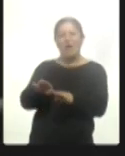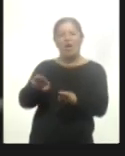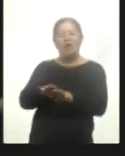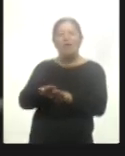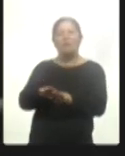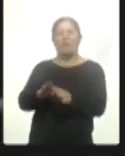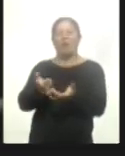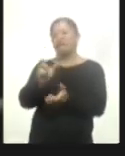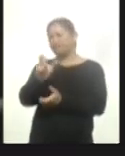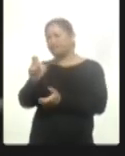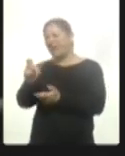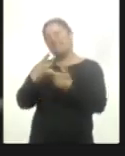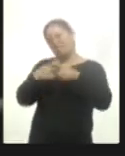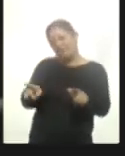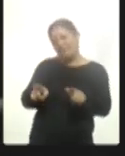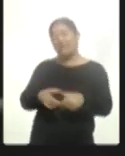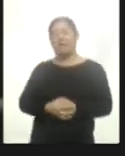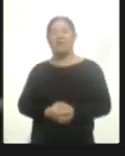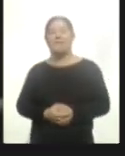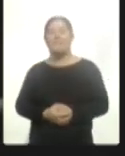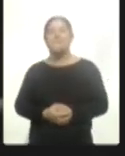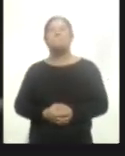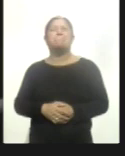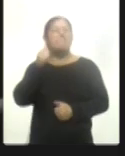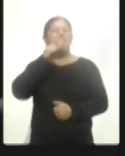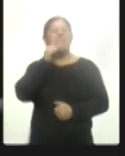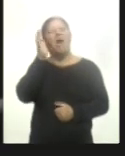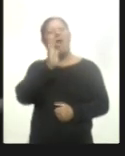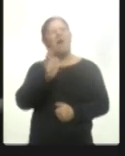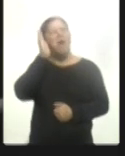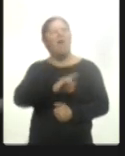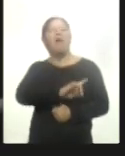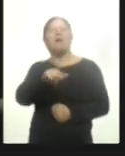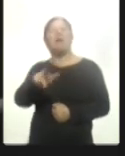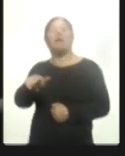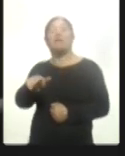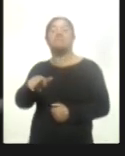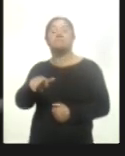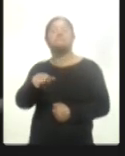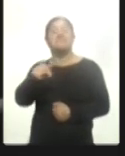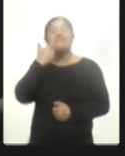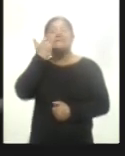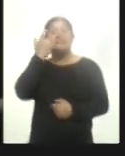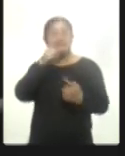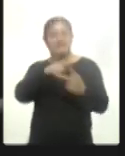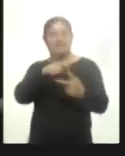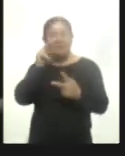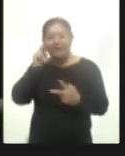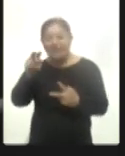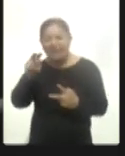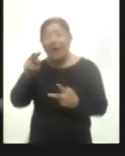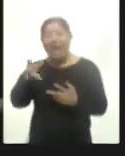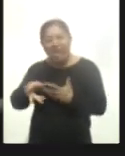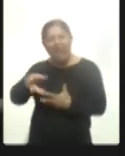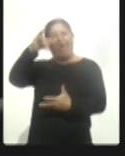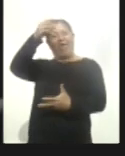una comedia mexicana que no fuera necesariamente desechable, sino que dejara algo al espectador una vez que la viera, que no fuera puro